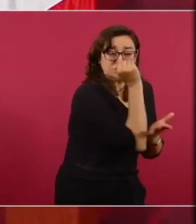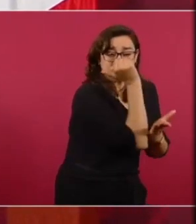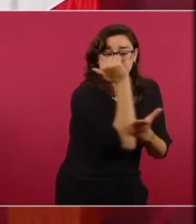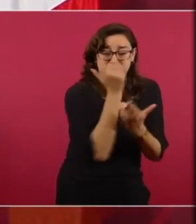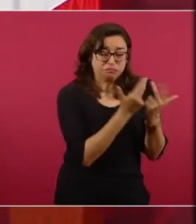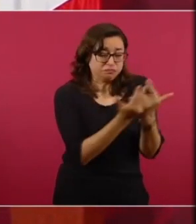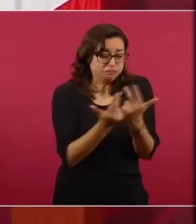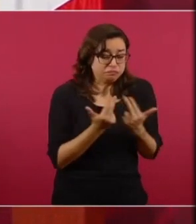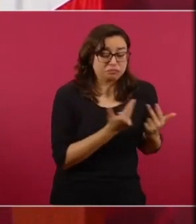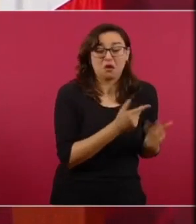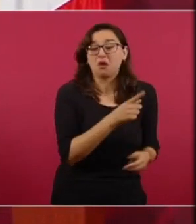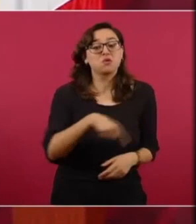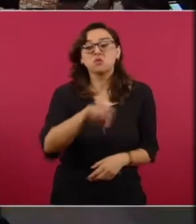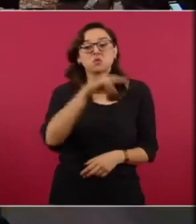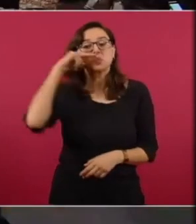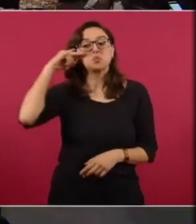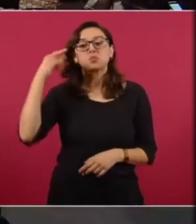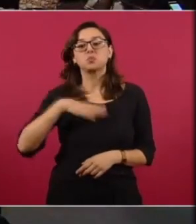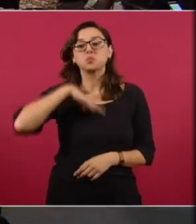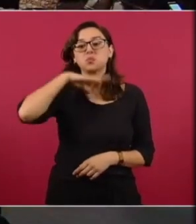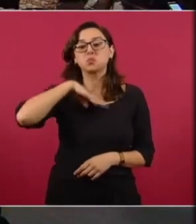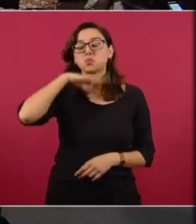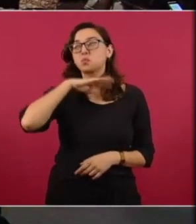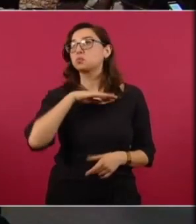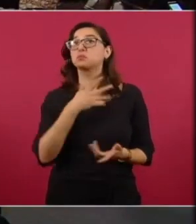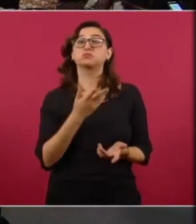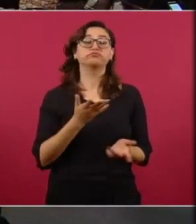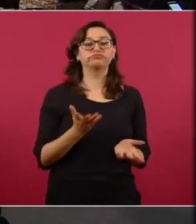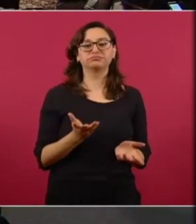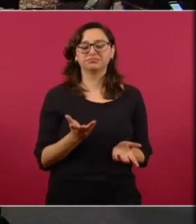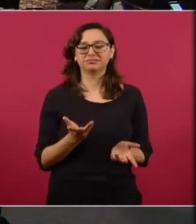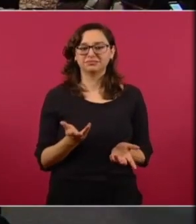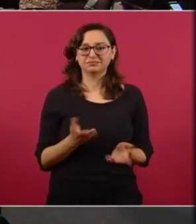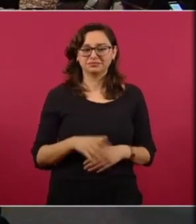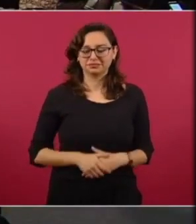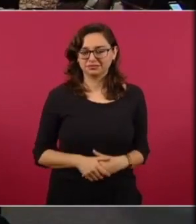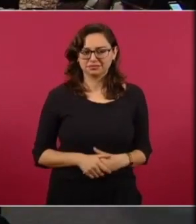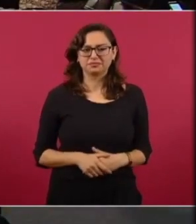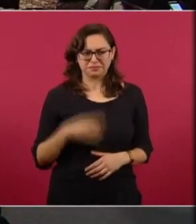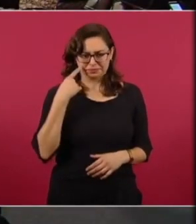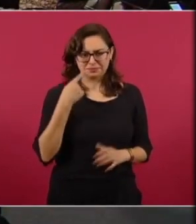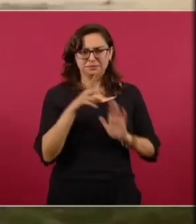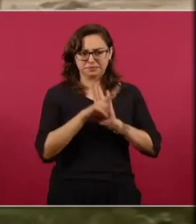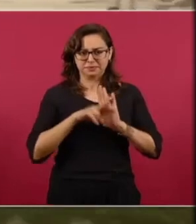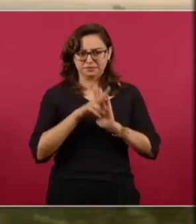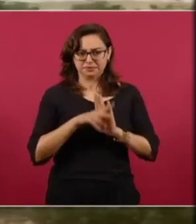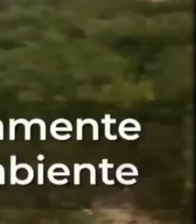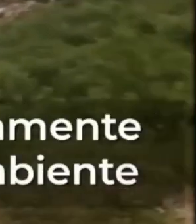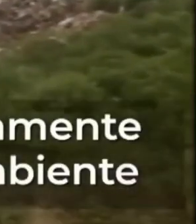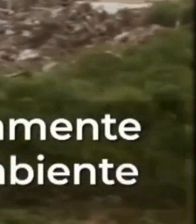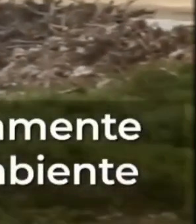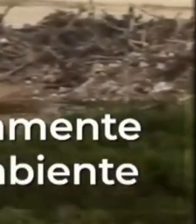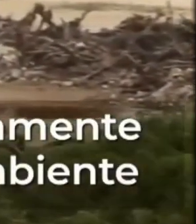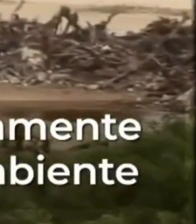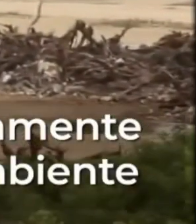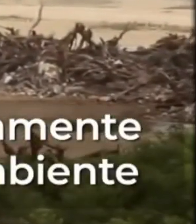se suscriban a este canal que activen la campanita de notificaciones y que nos regalen un like para que le lleguemos a más personas con